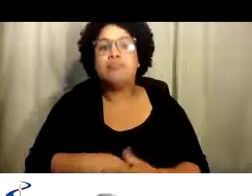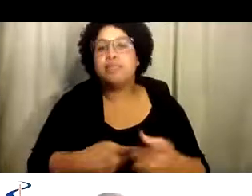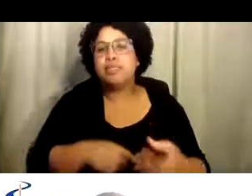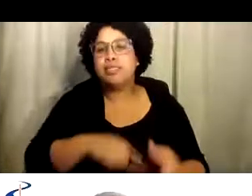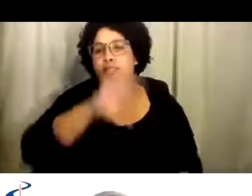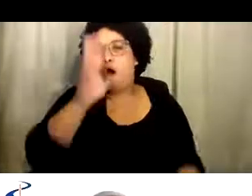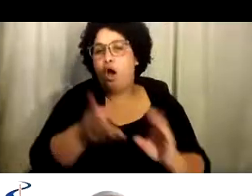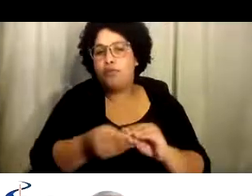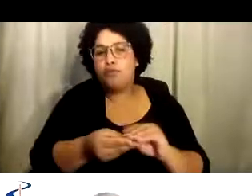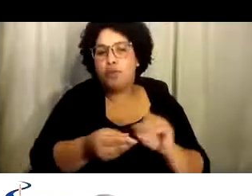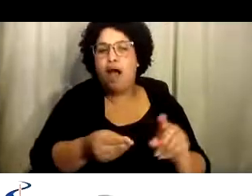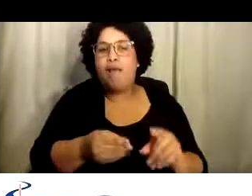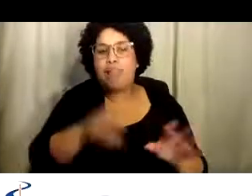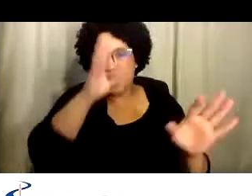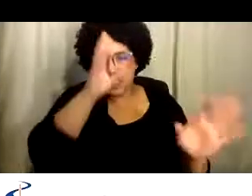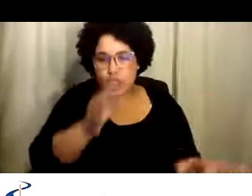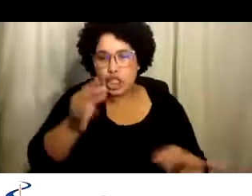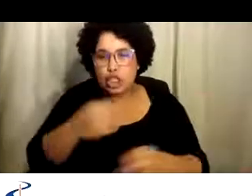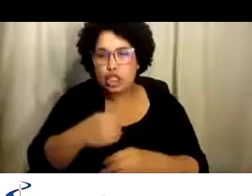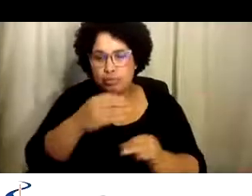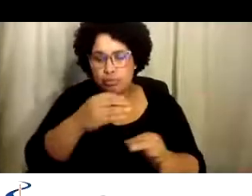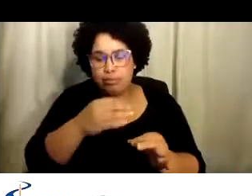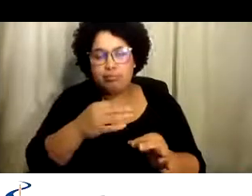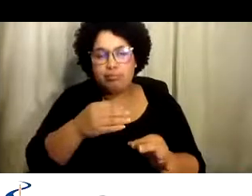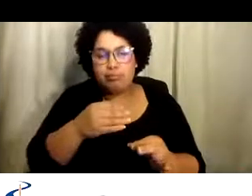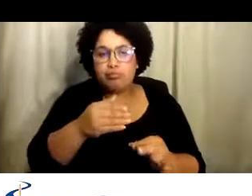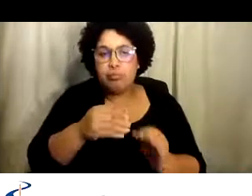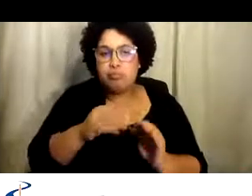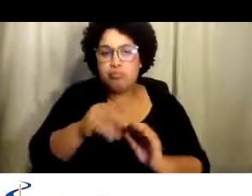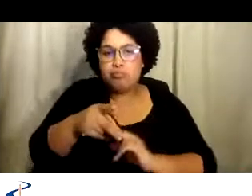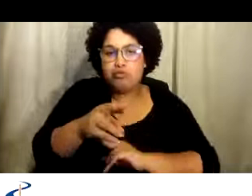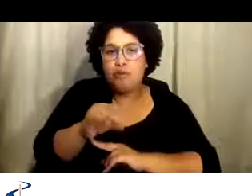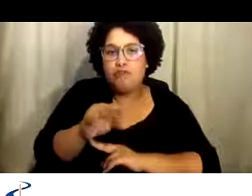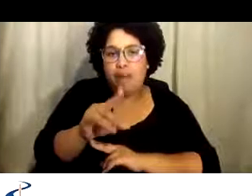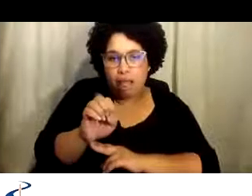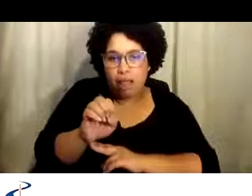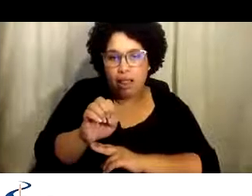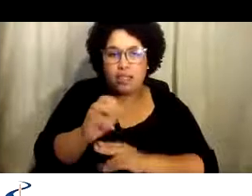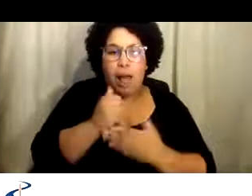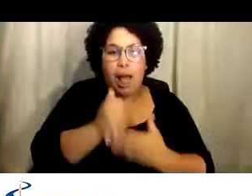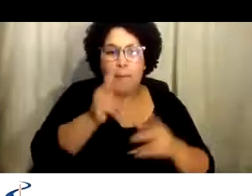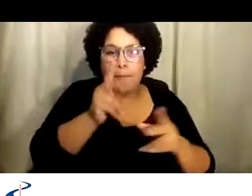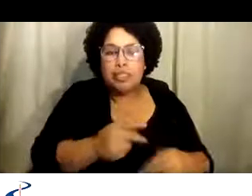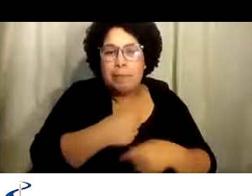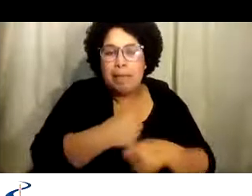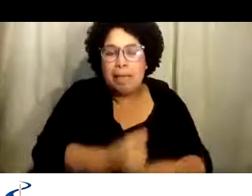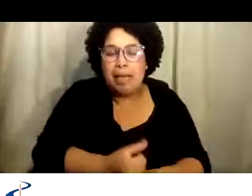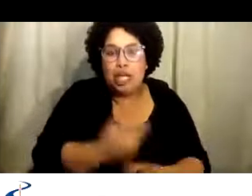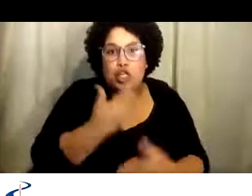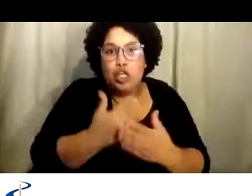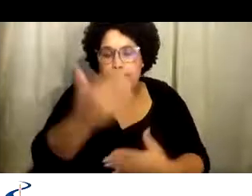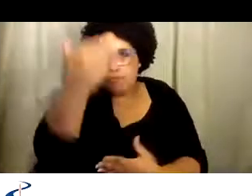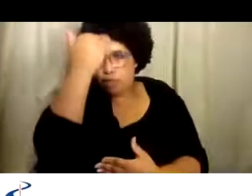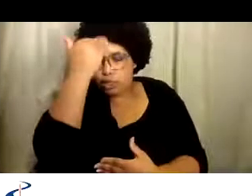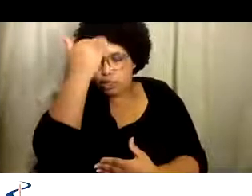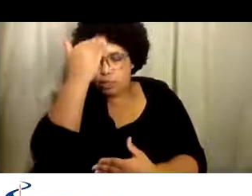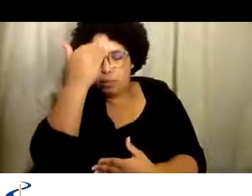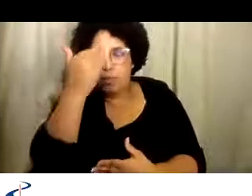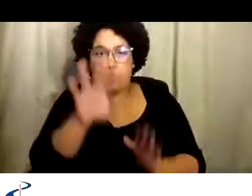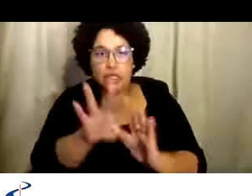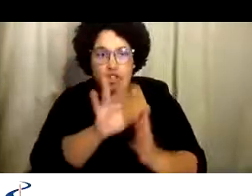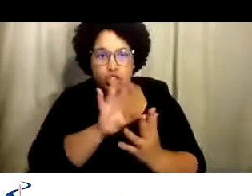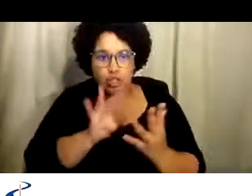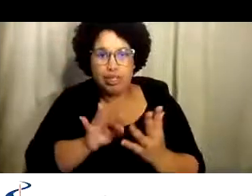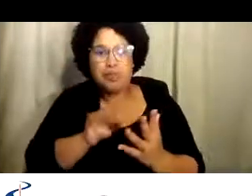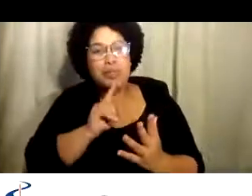Este es un reviso general de lo que es el perfil de toma de decisiones para poder apoyarles a tomar decisiones. Es importante saber